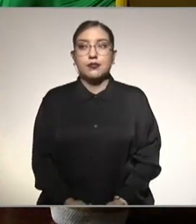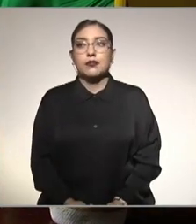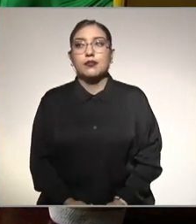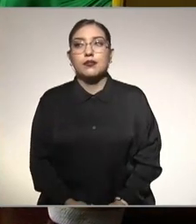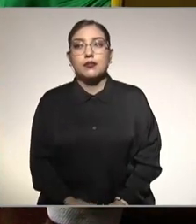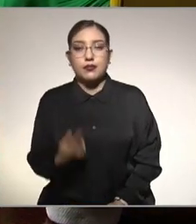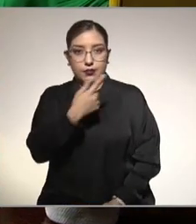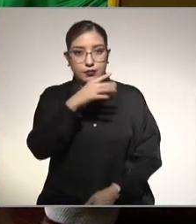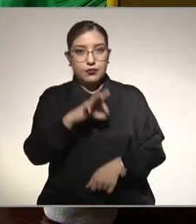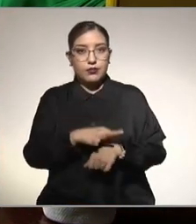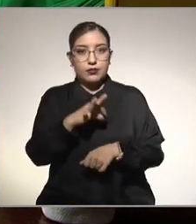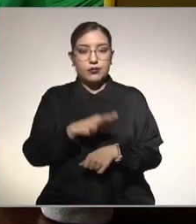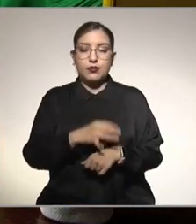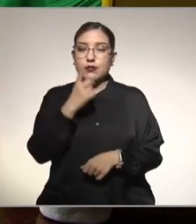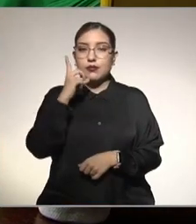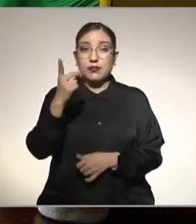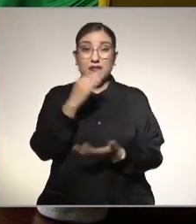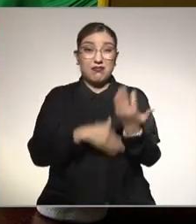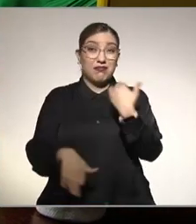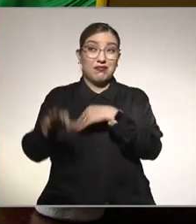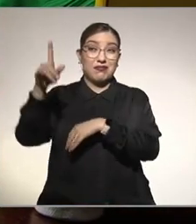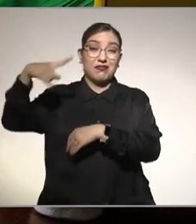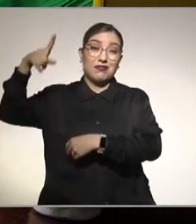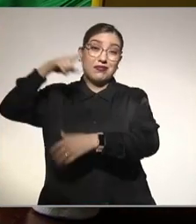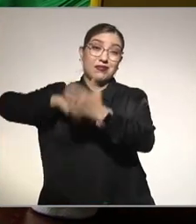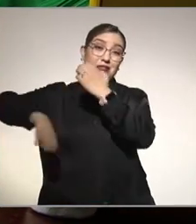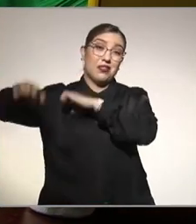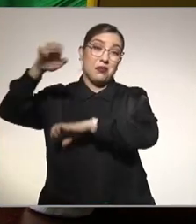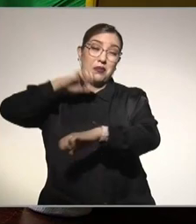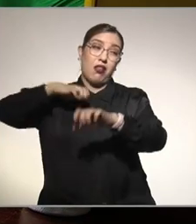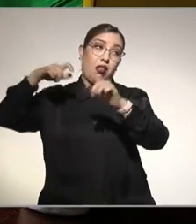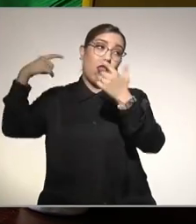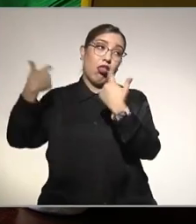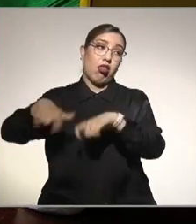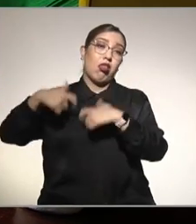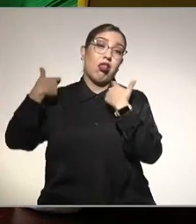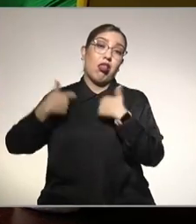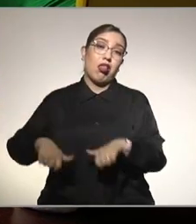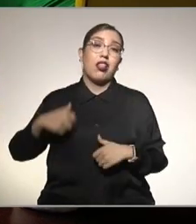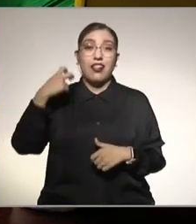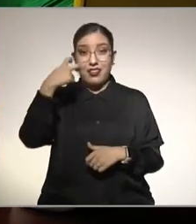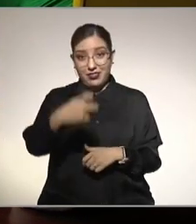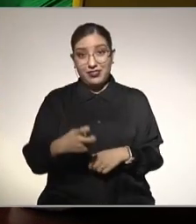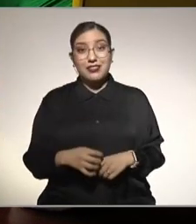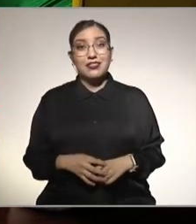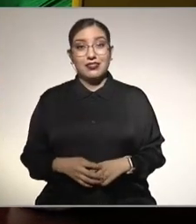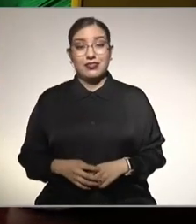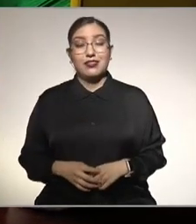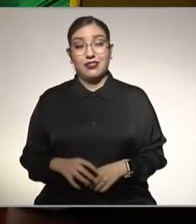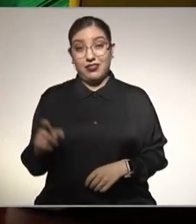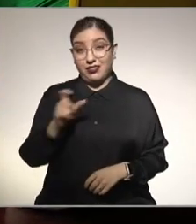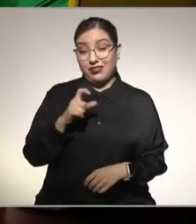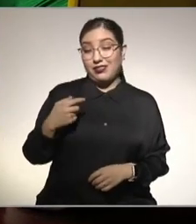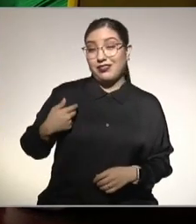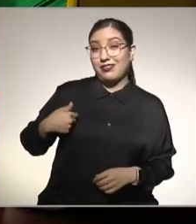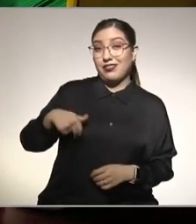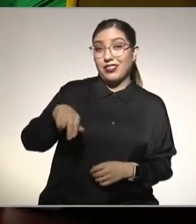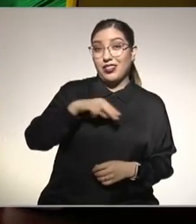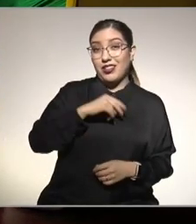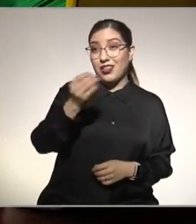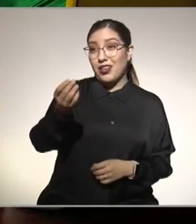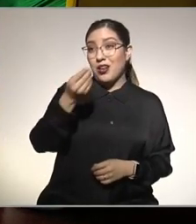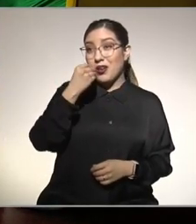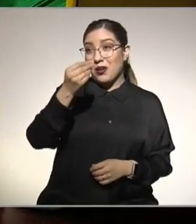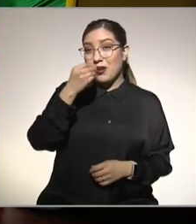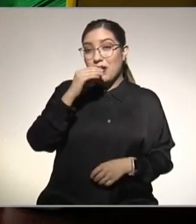decir toda la industria ultramillonaria de las calorías es eso cuando uno come de más y no gasta estas